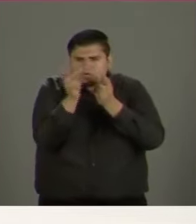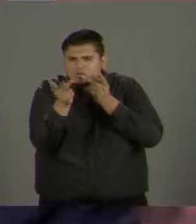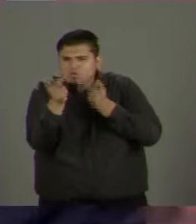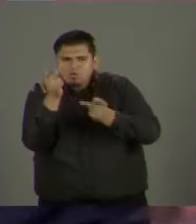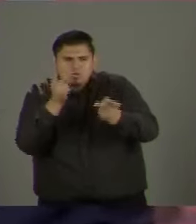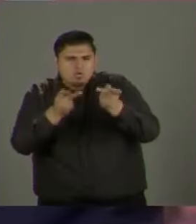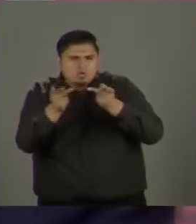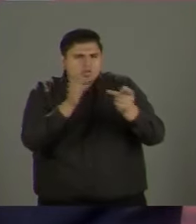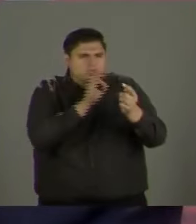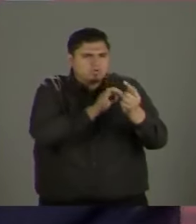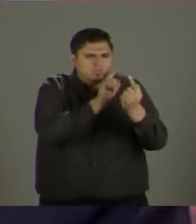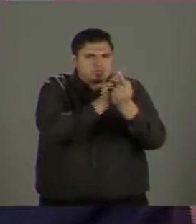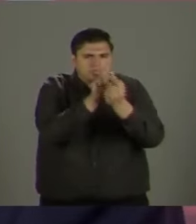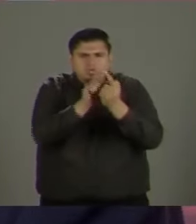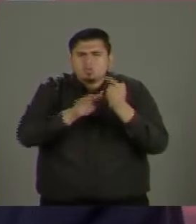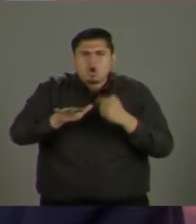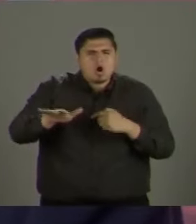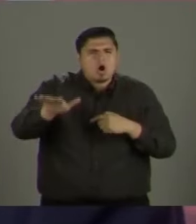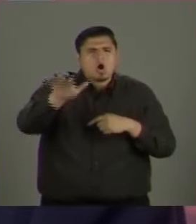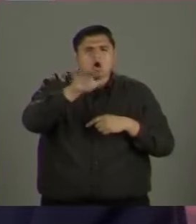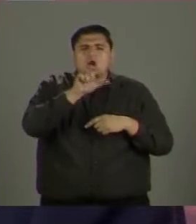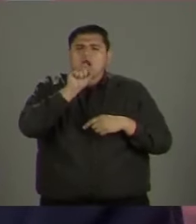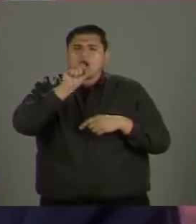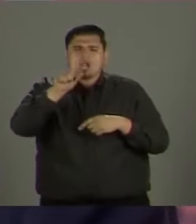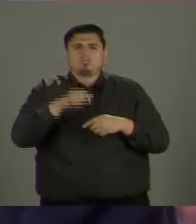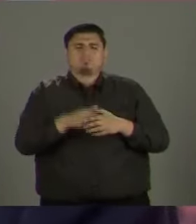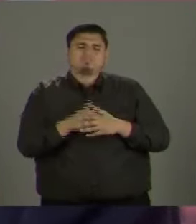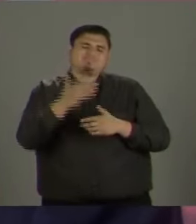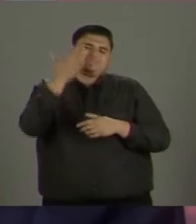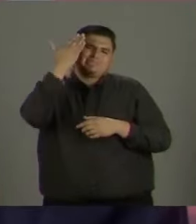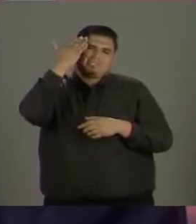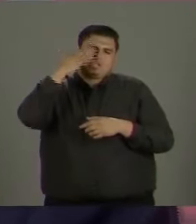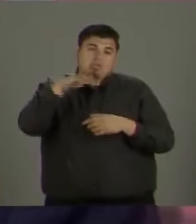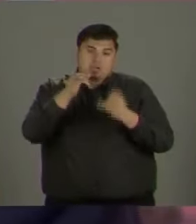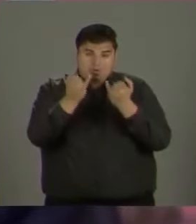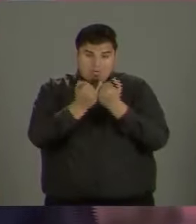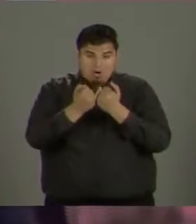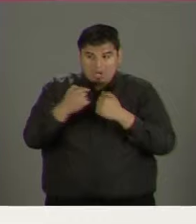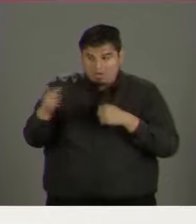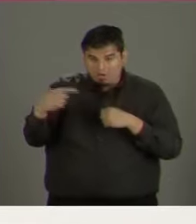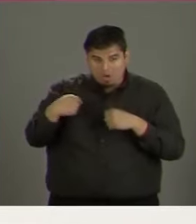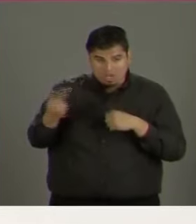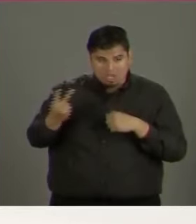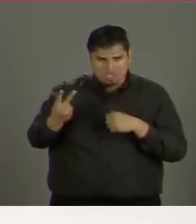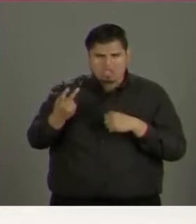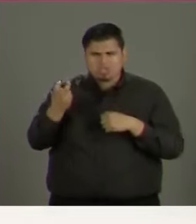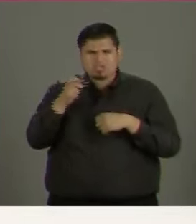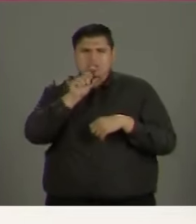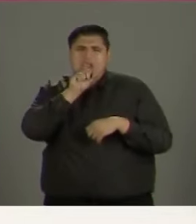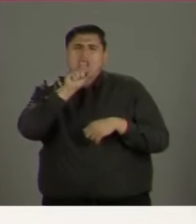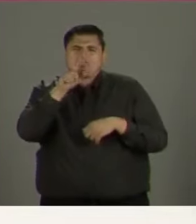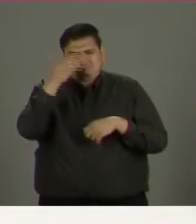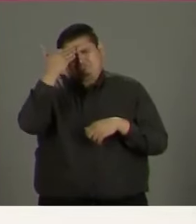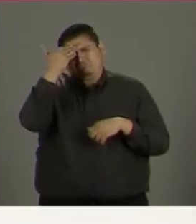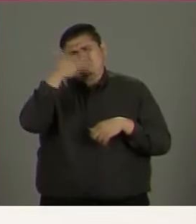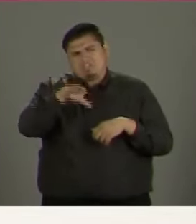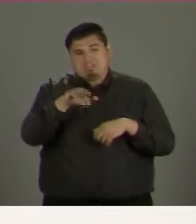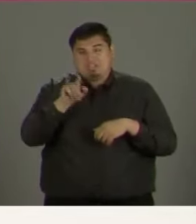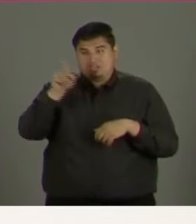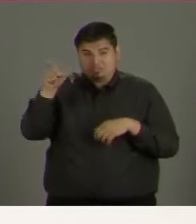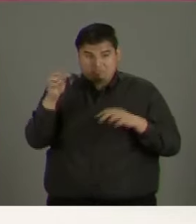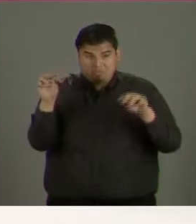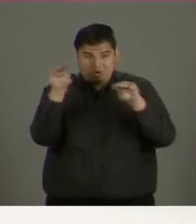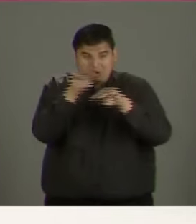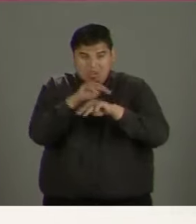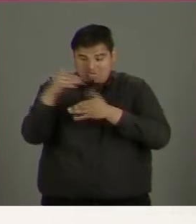Jalisco. Al igual que tú, quiero lo mejor para nuestro estado. Por eso, Morena no va a entrar a Jalisco. Yo amo a